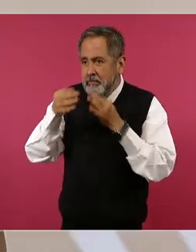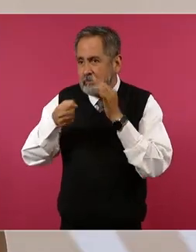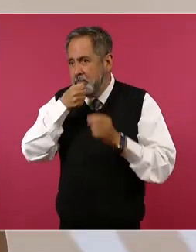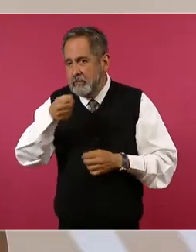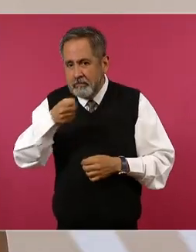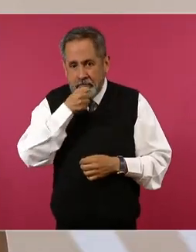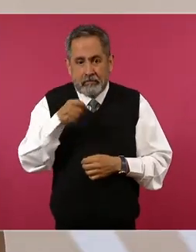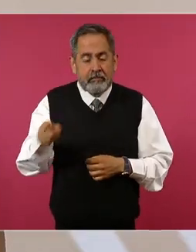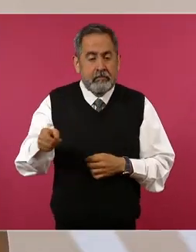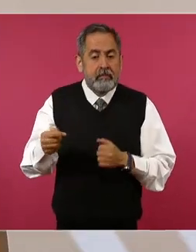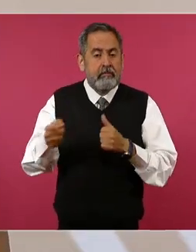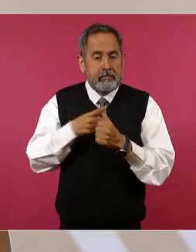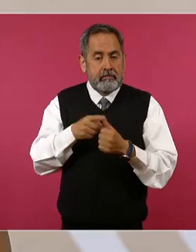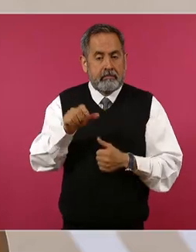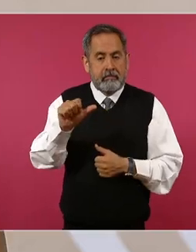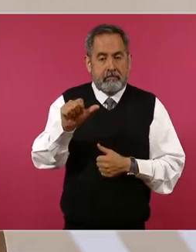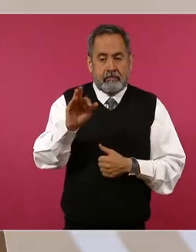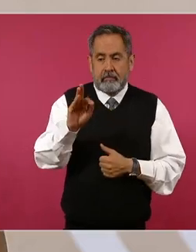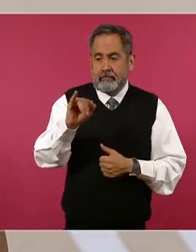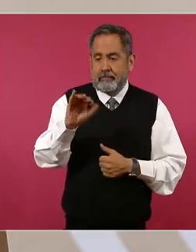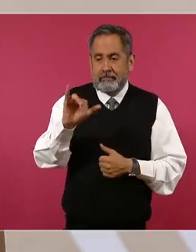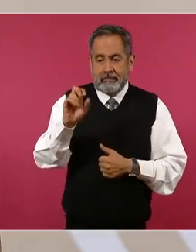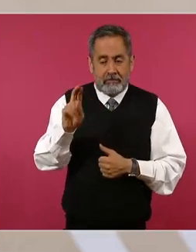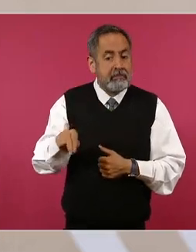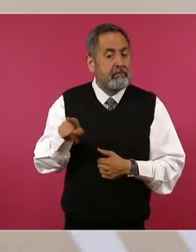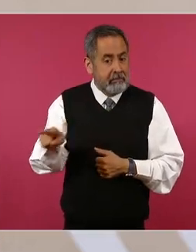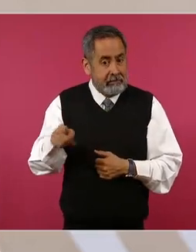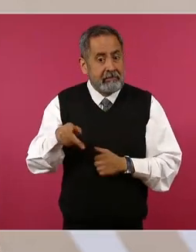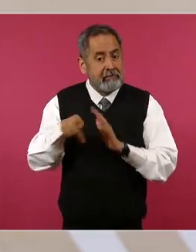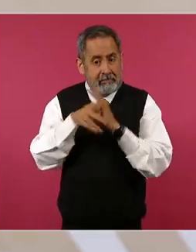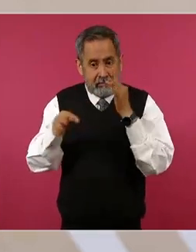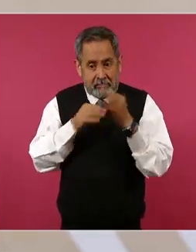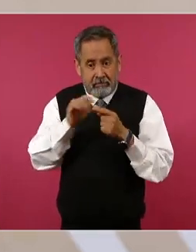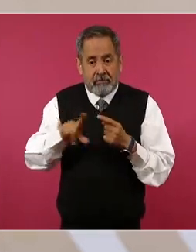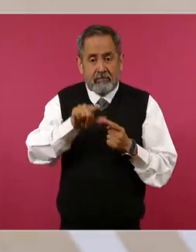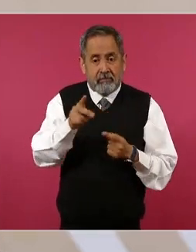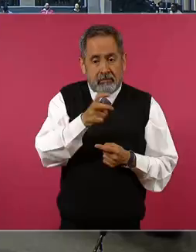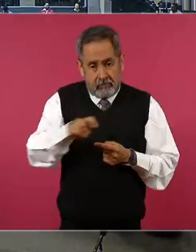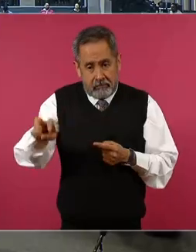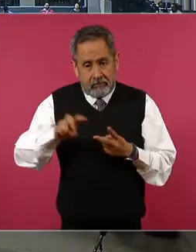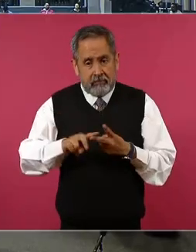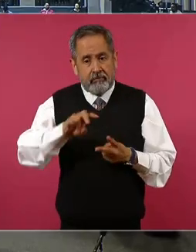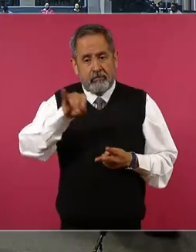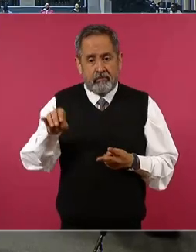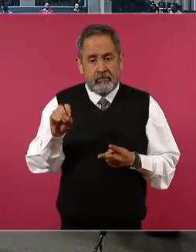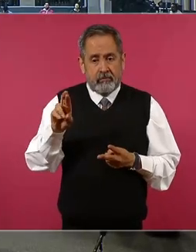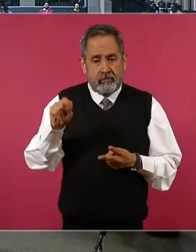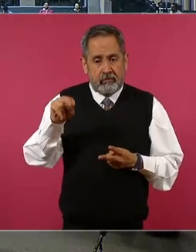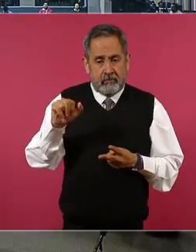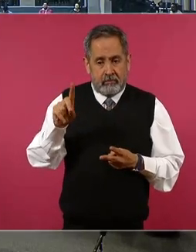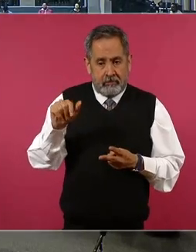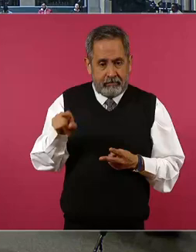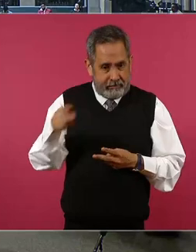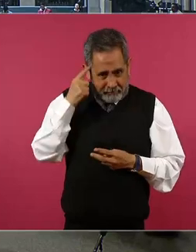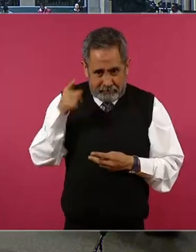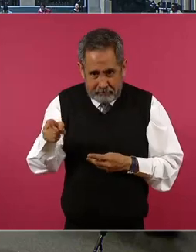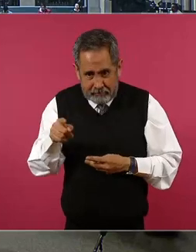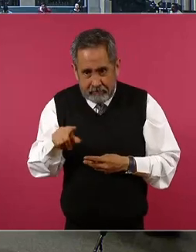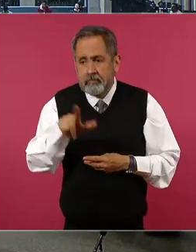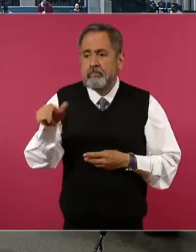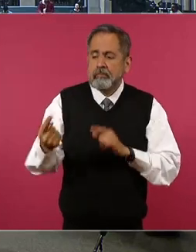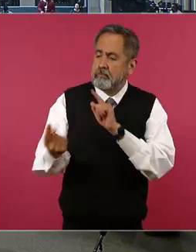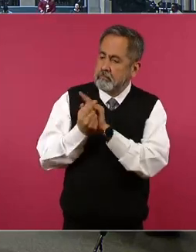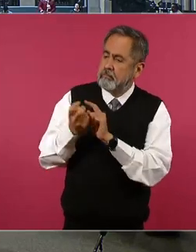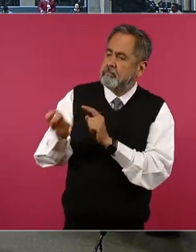primero de la afición y luego de la jornada ¿no? y nos